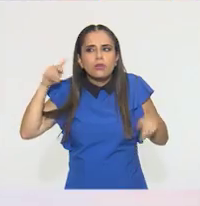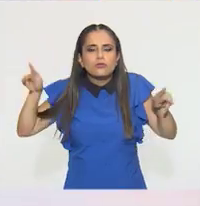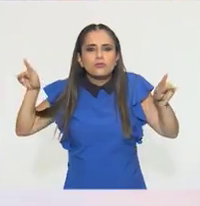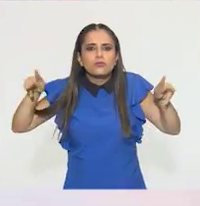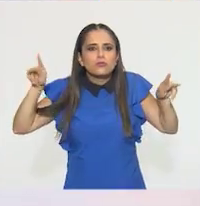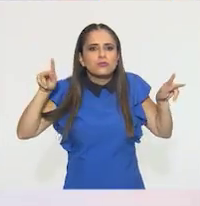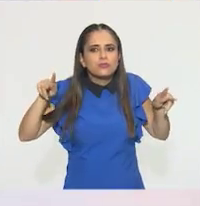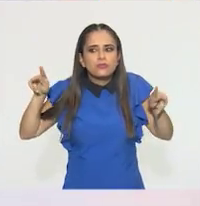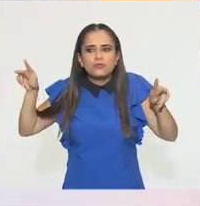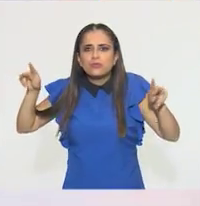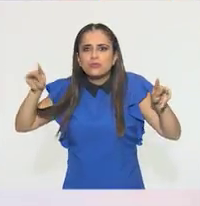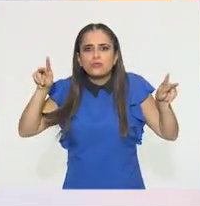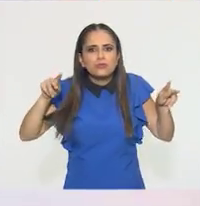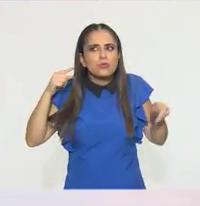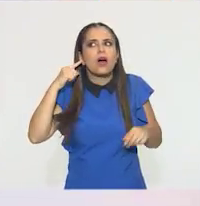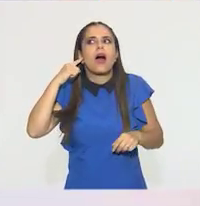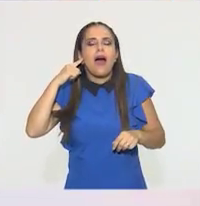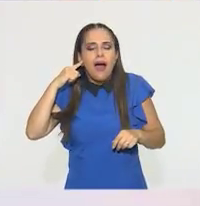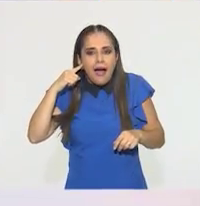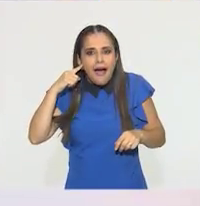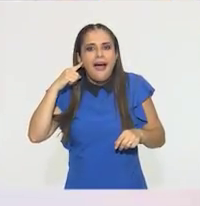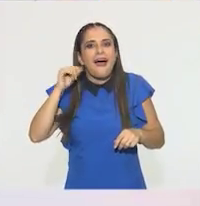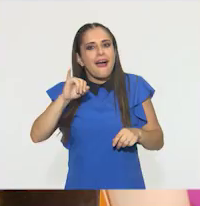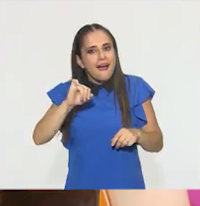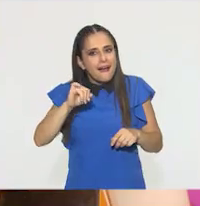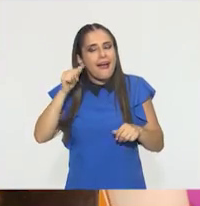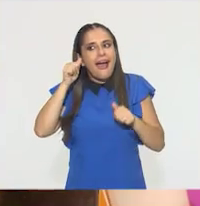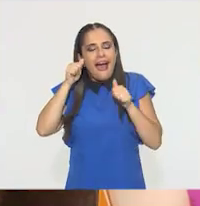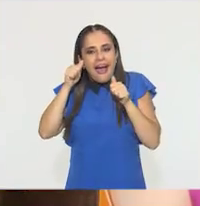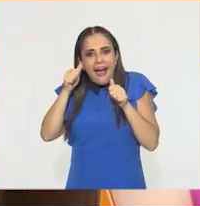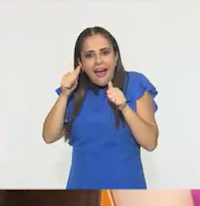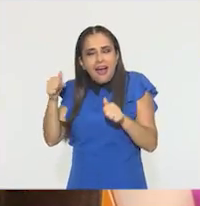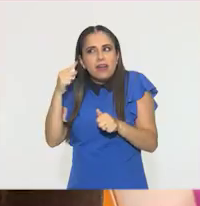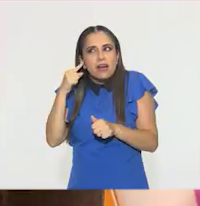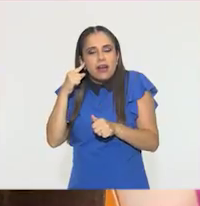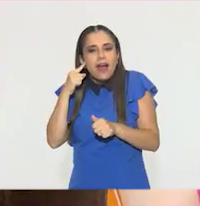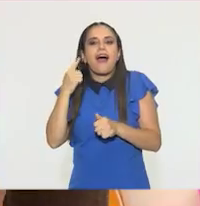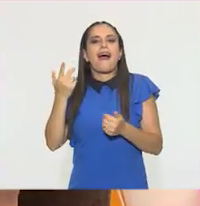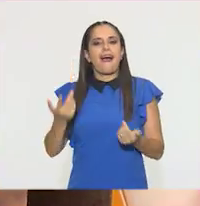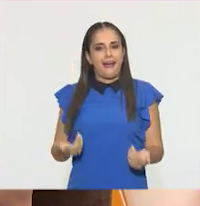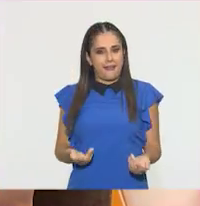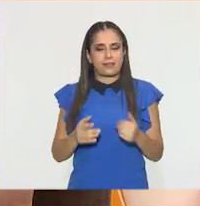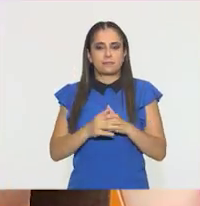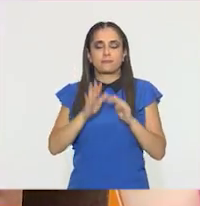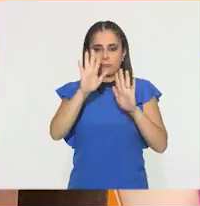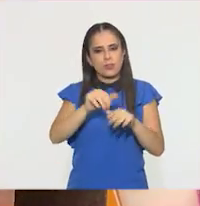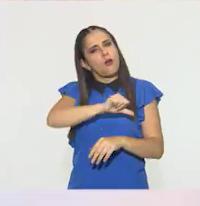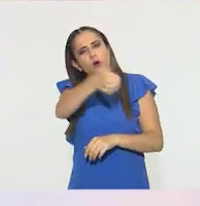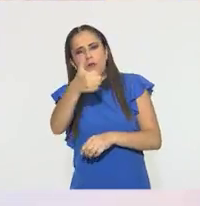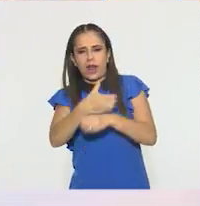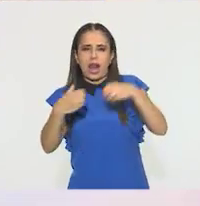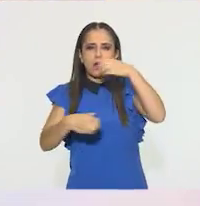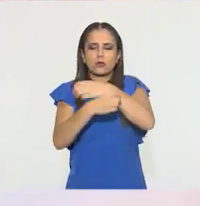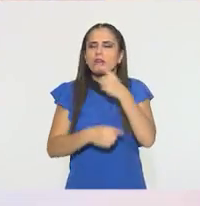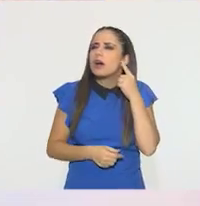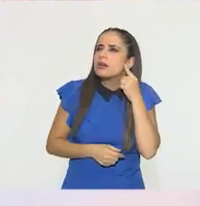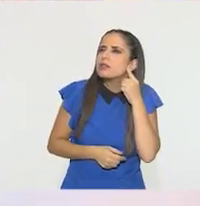Sí. escucha una mosca. Exacto. Qué raro. Ahora vamos a escuchar otra cosa. A ver.